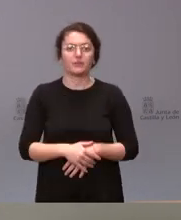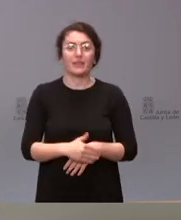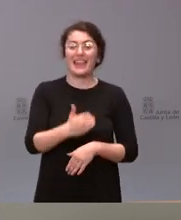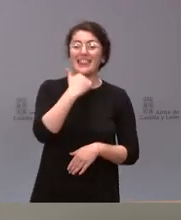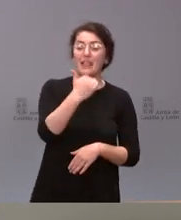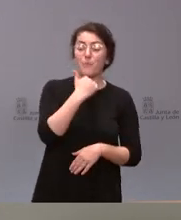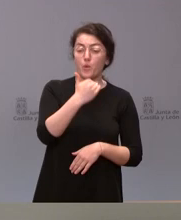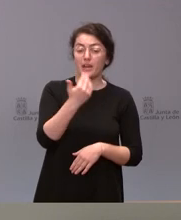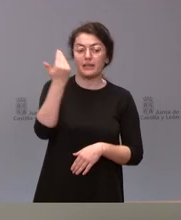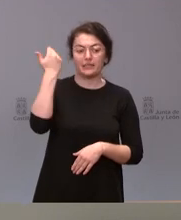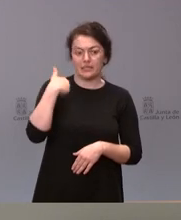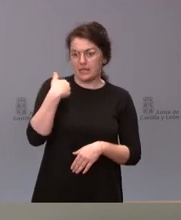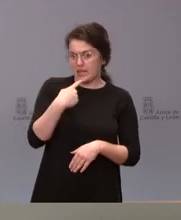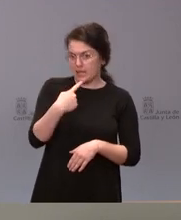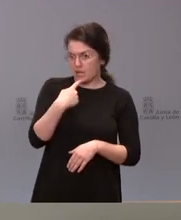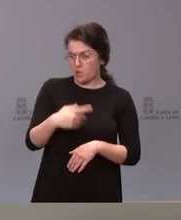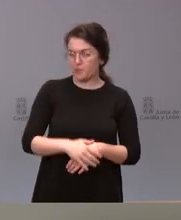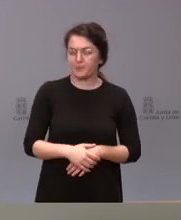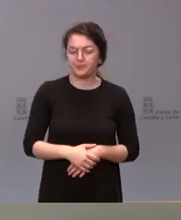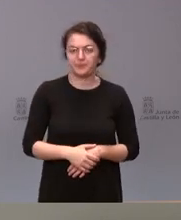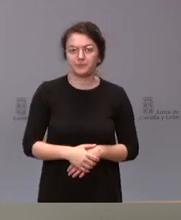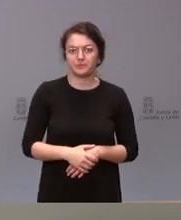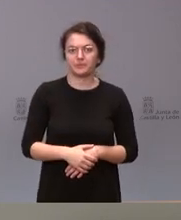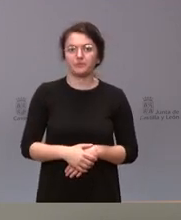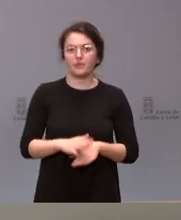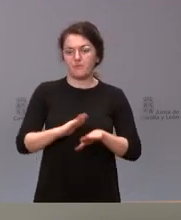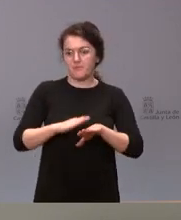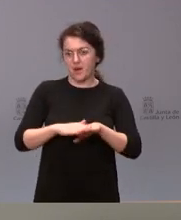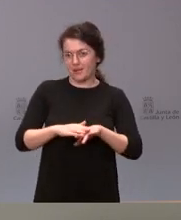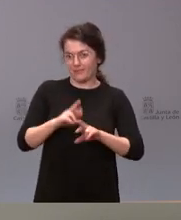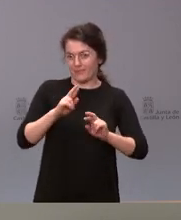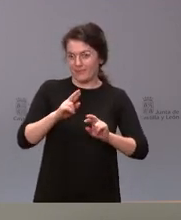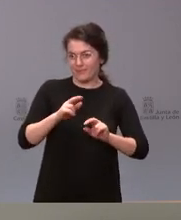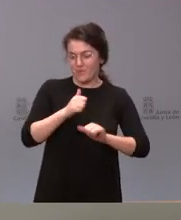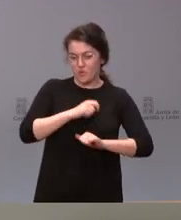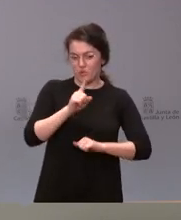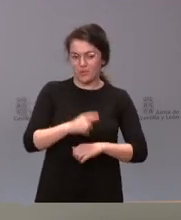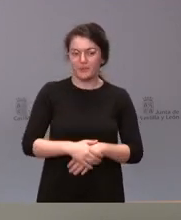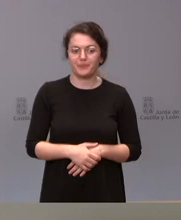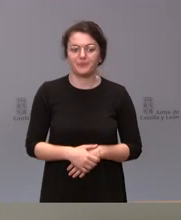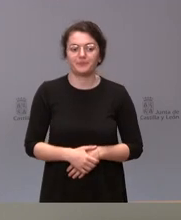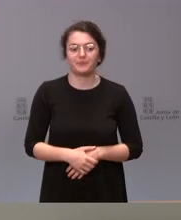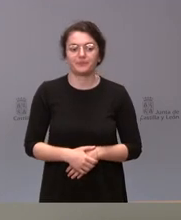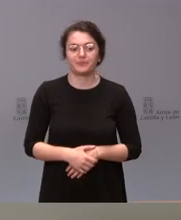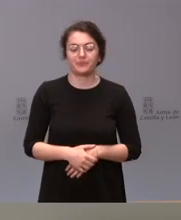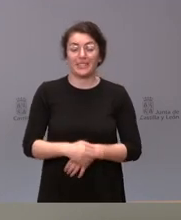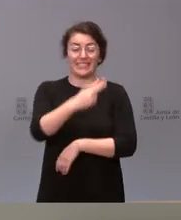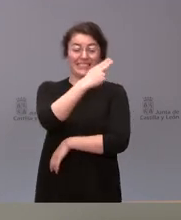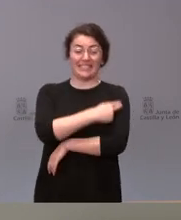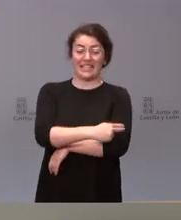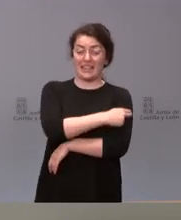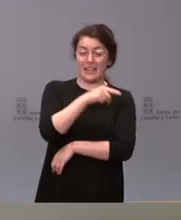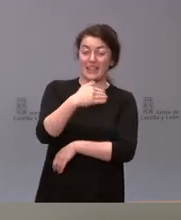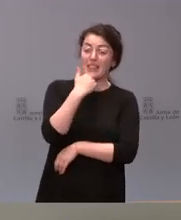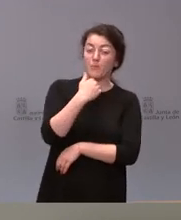ya se los adelanto por no tener que esperar a que se los enviemos tenemos en el ámbito sanitario en Zamora